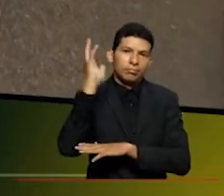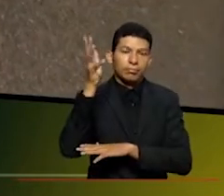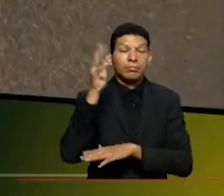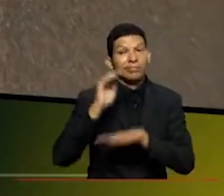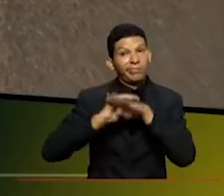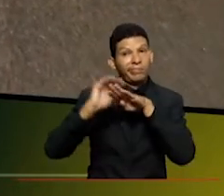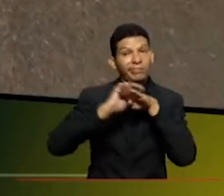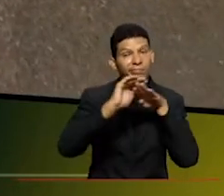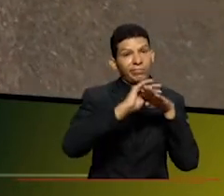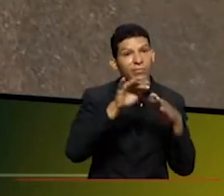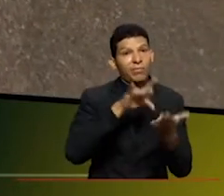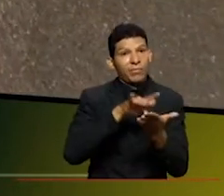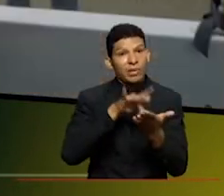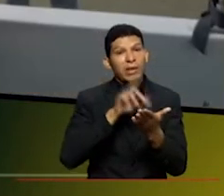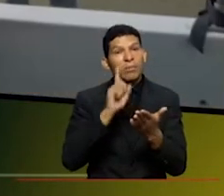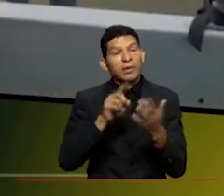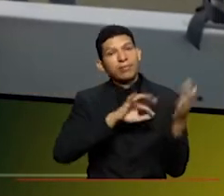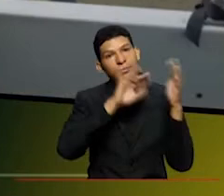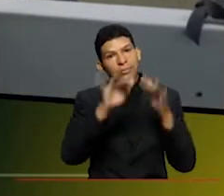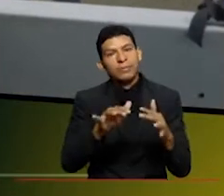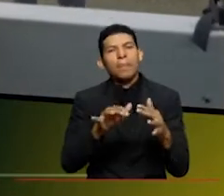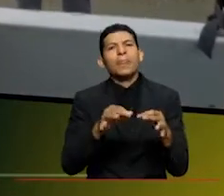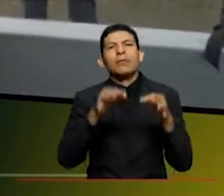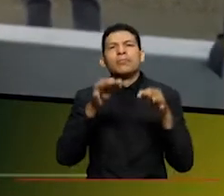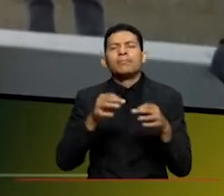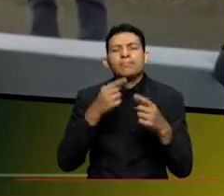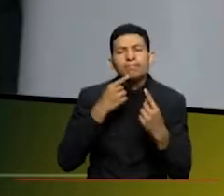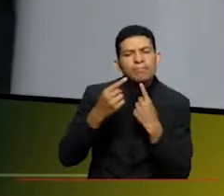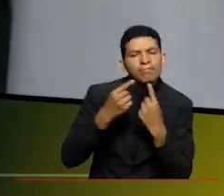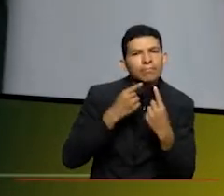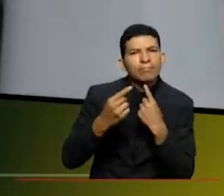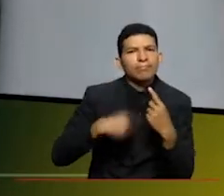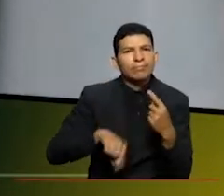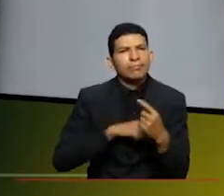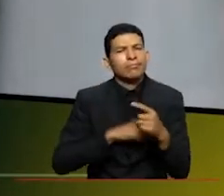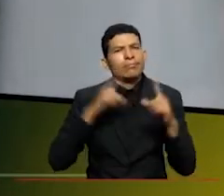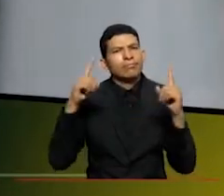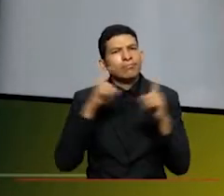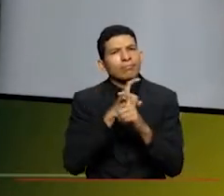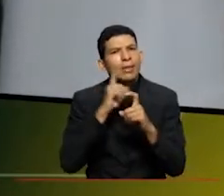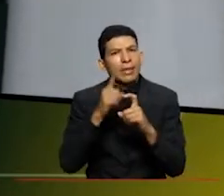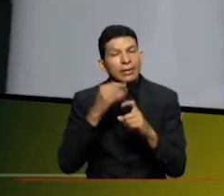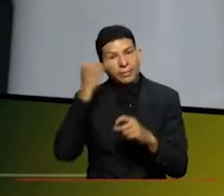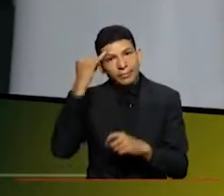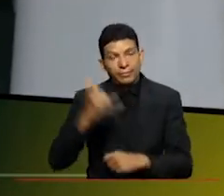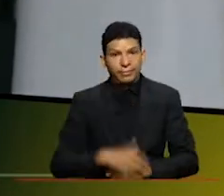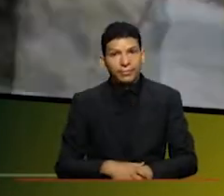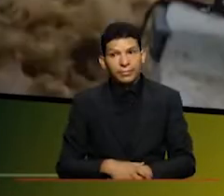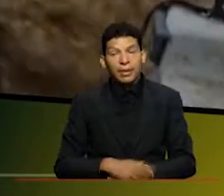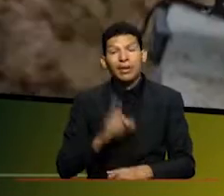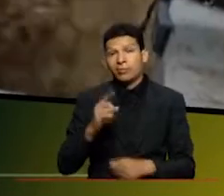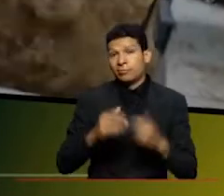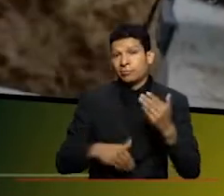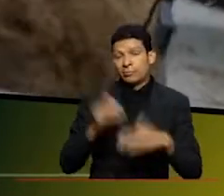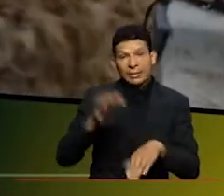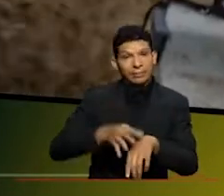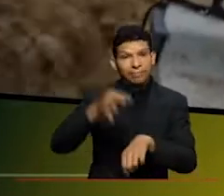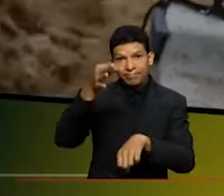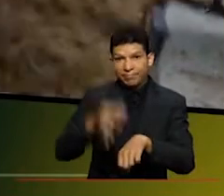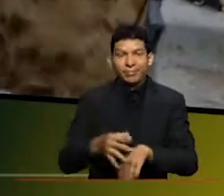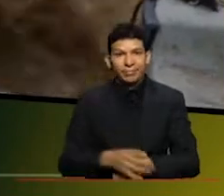nacional internacionales participantes en ese foro para discutir en torno a esta iniciativa que nos parece esencial es que el documental ha llegado en un momento oportunísimo